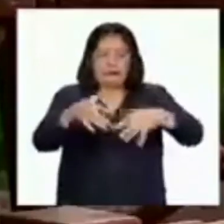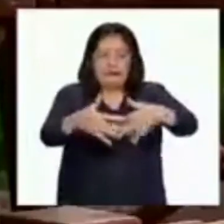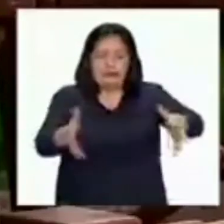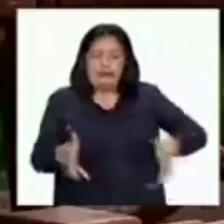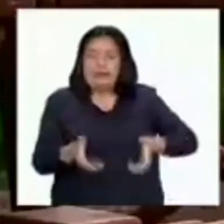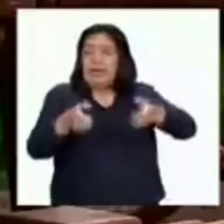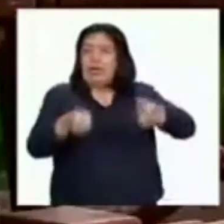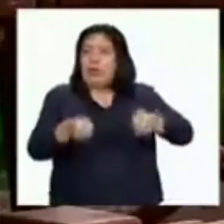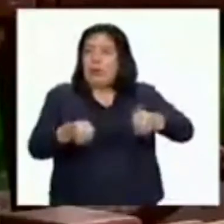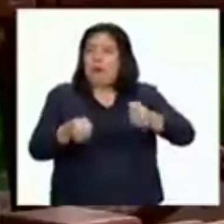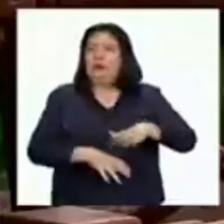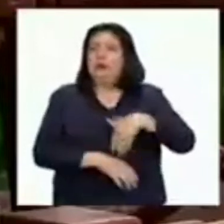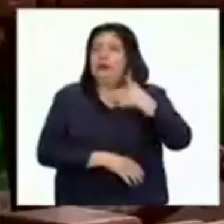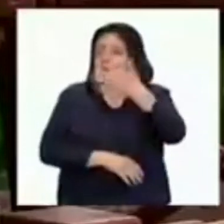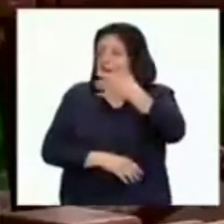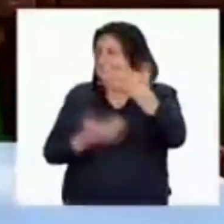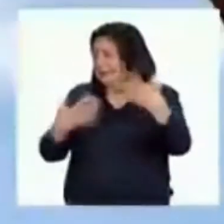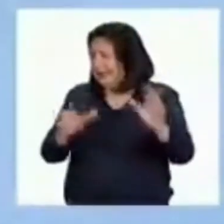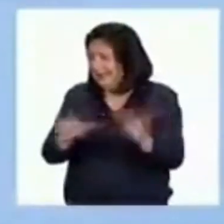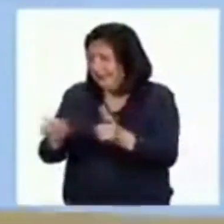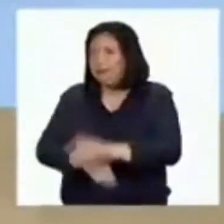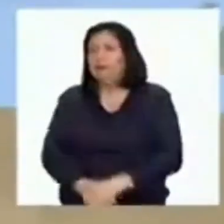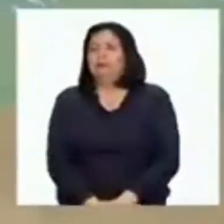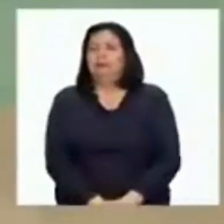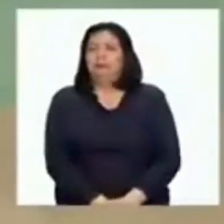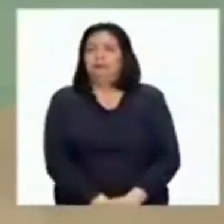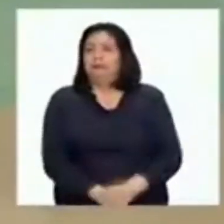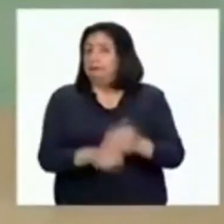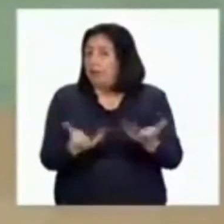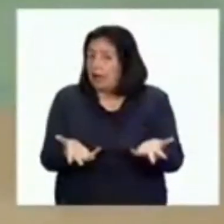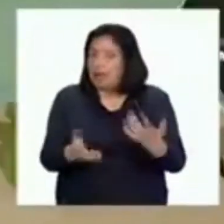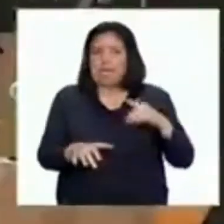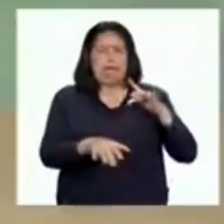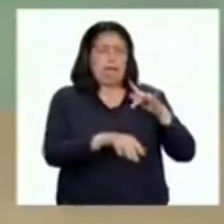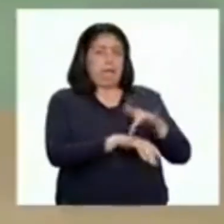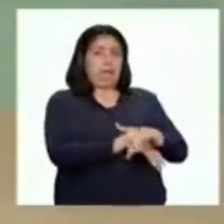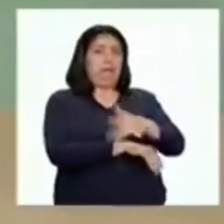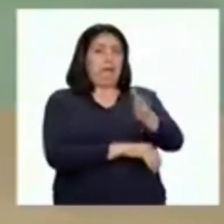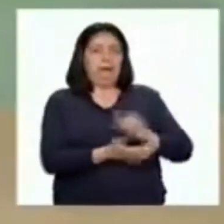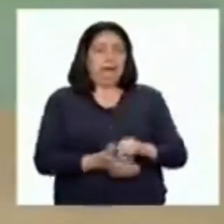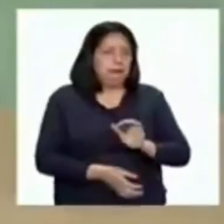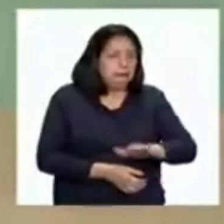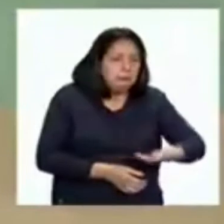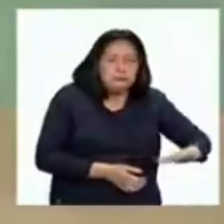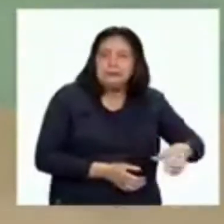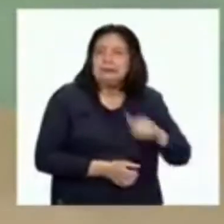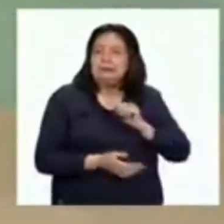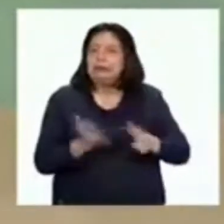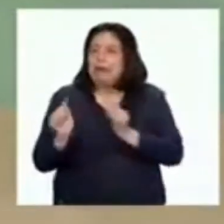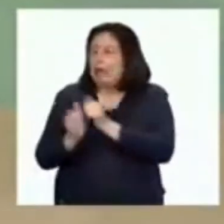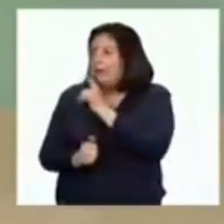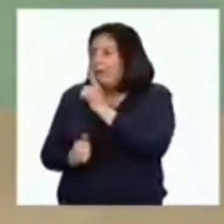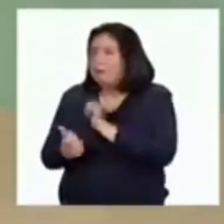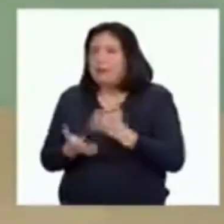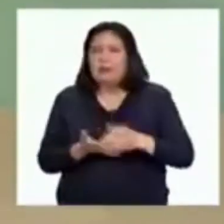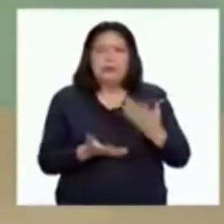Dentro de unas horas estaría todo listo. Desde muy temprano, las niños junto con su padre